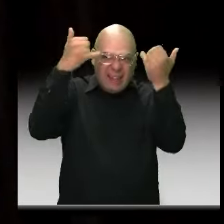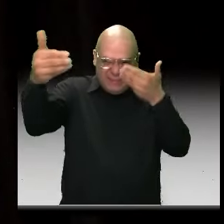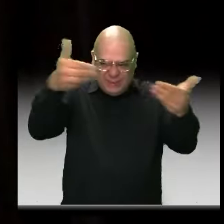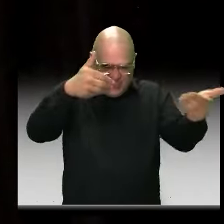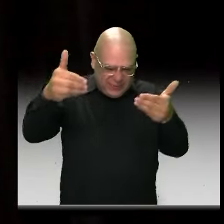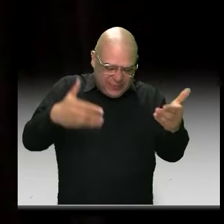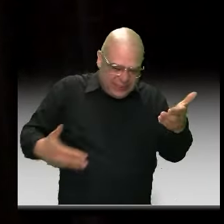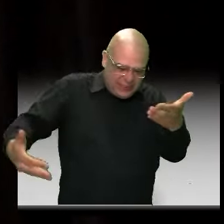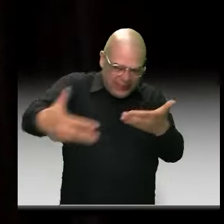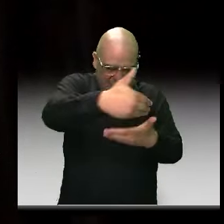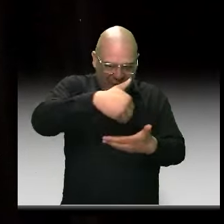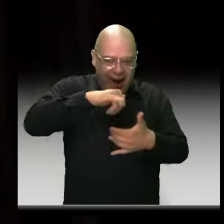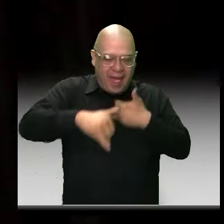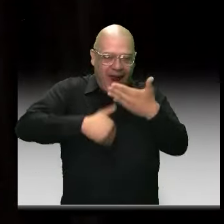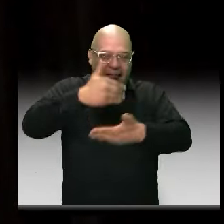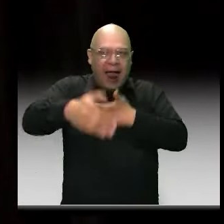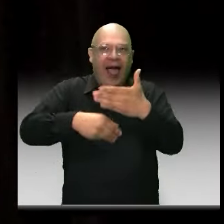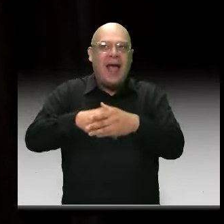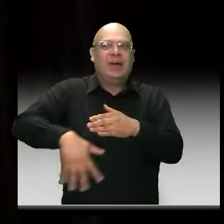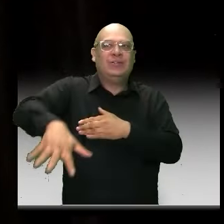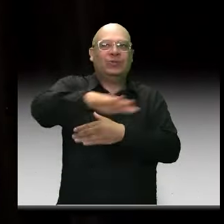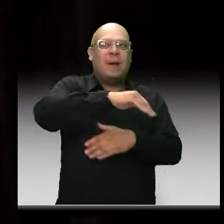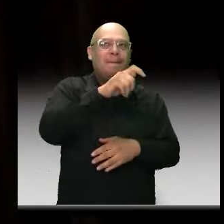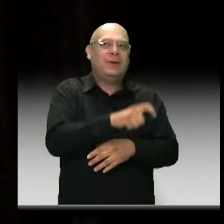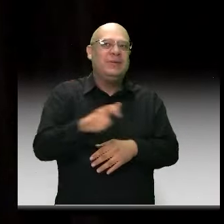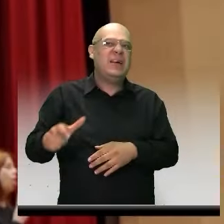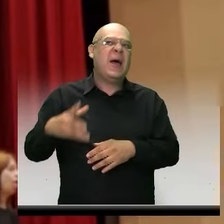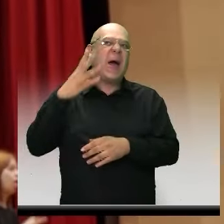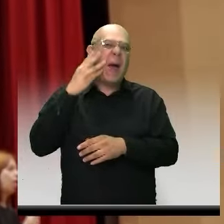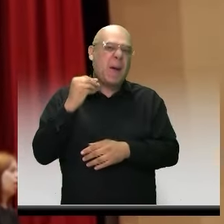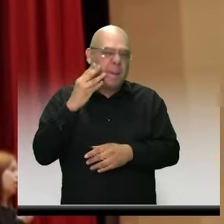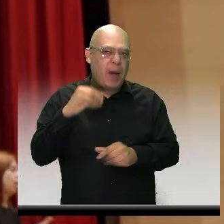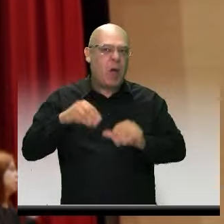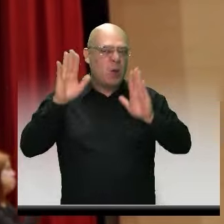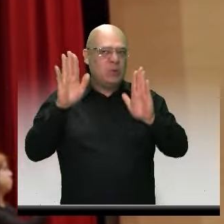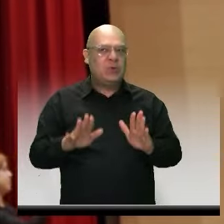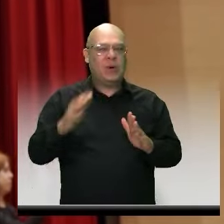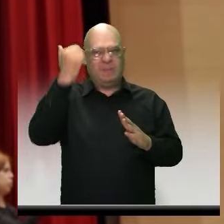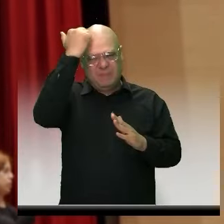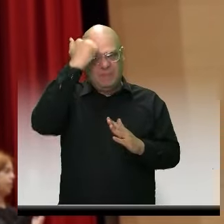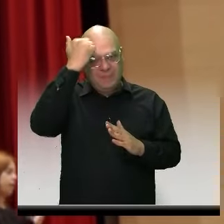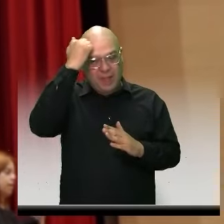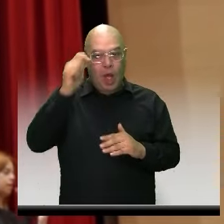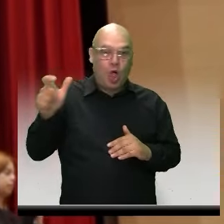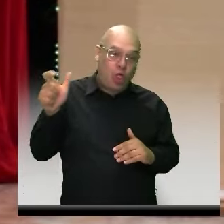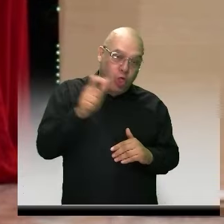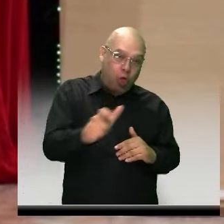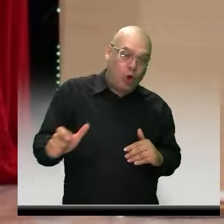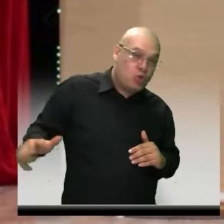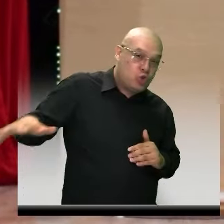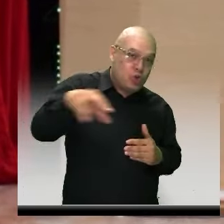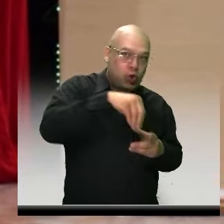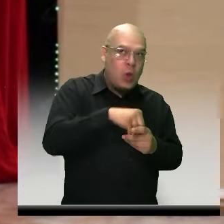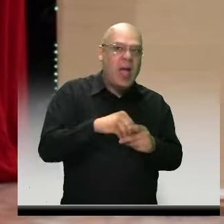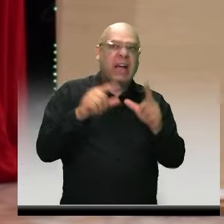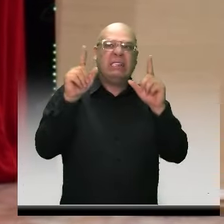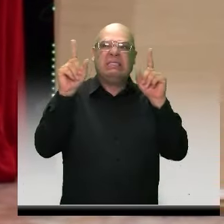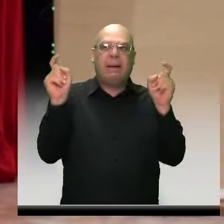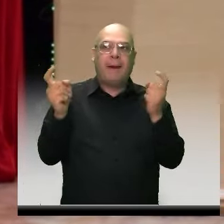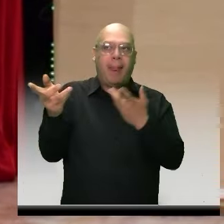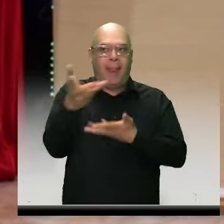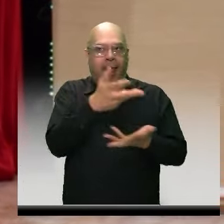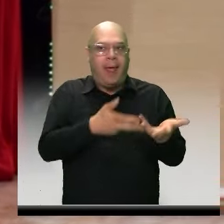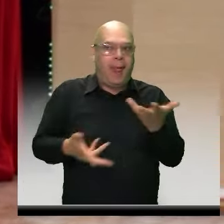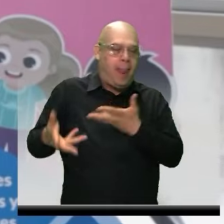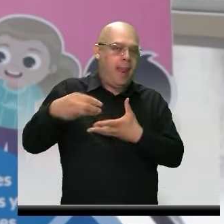punto de encuentro donde expertos, educadores y la comunidad en general dialoguen frente a estos asuntos. Me